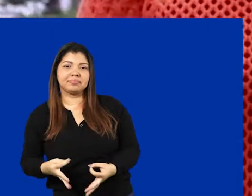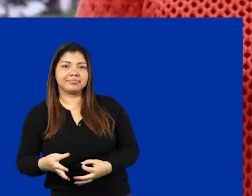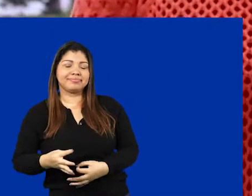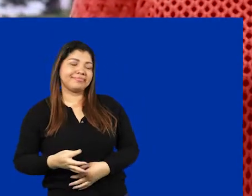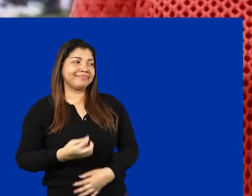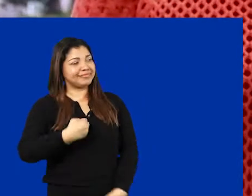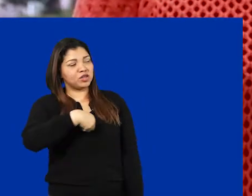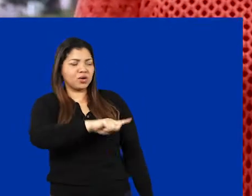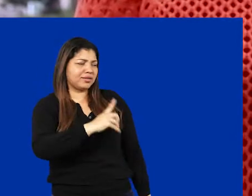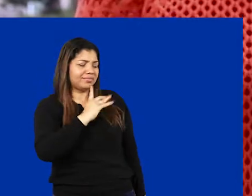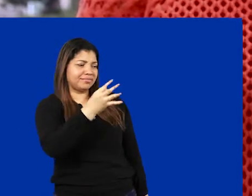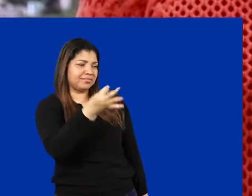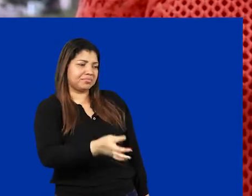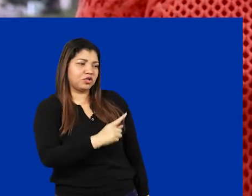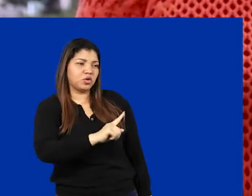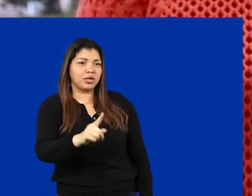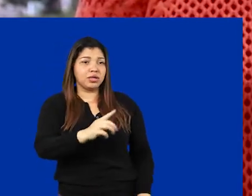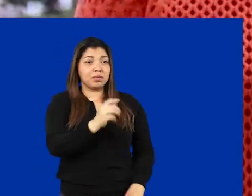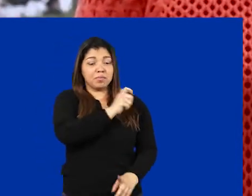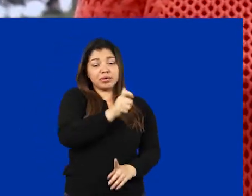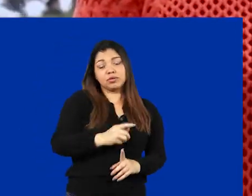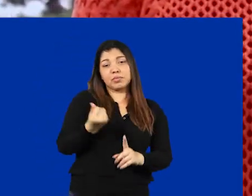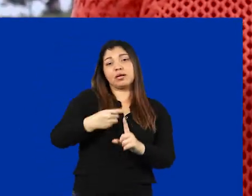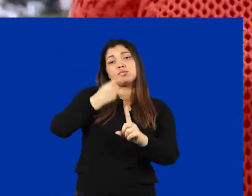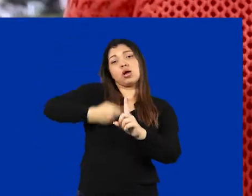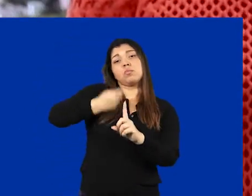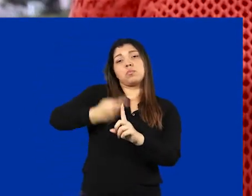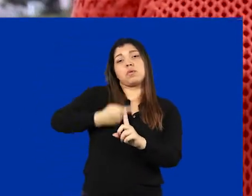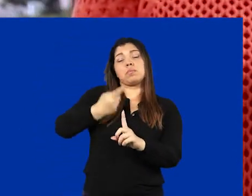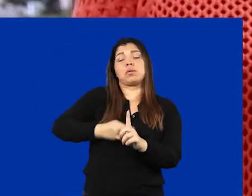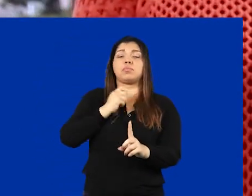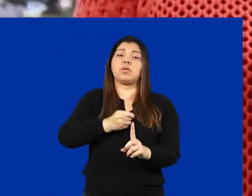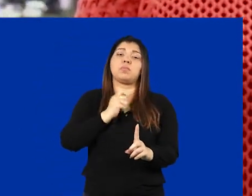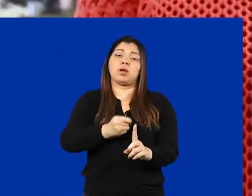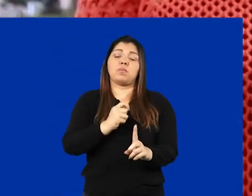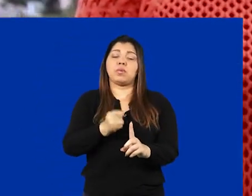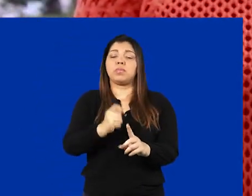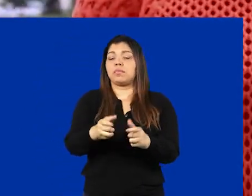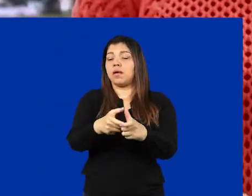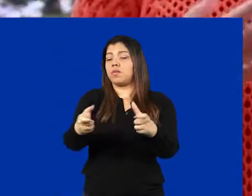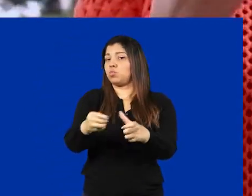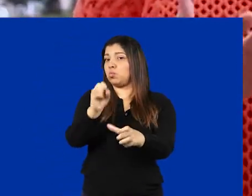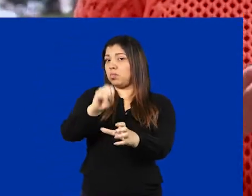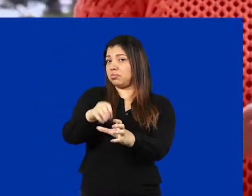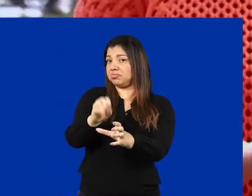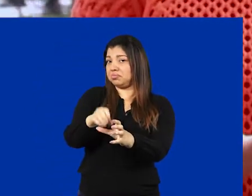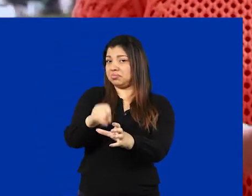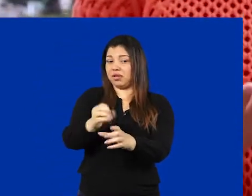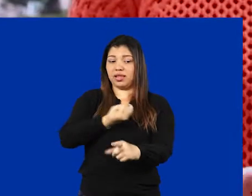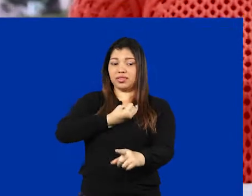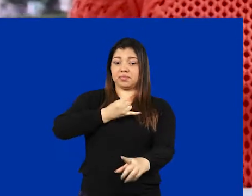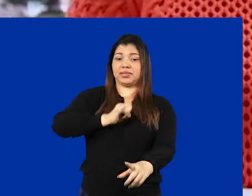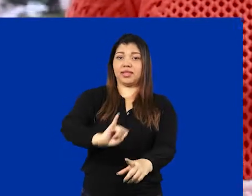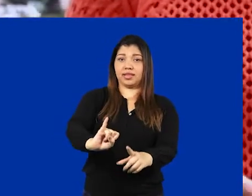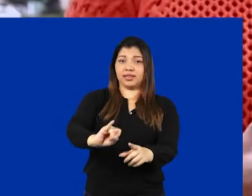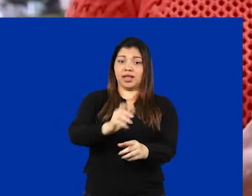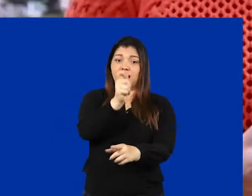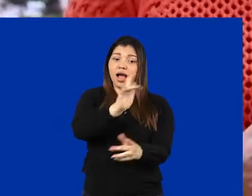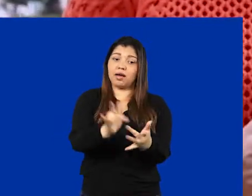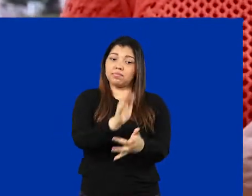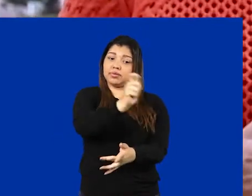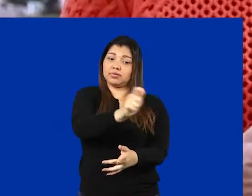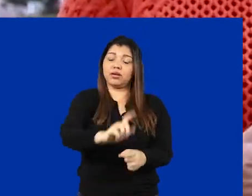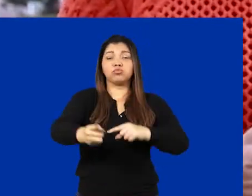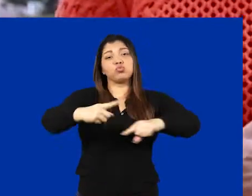No es cierto. Los recursos de los ahorros pensionales constituyen unos patrimonios autónomos independientes de los recursos de la